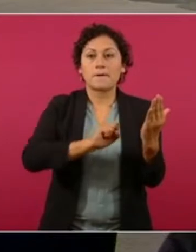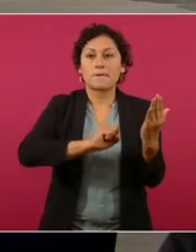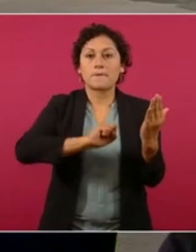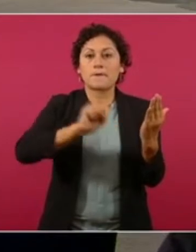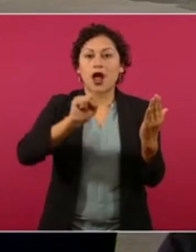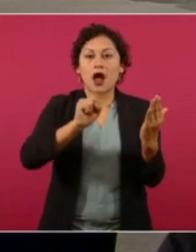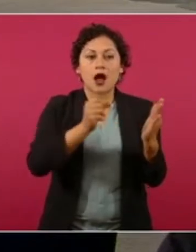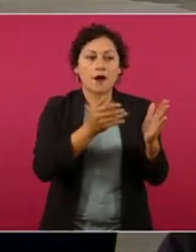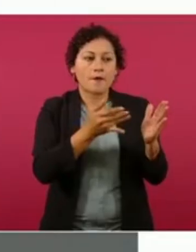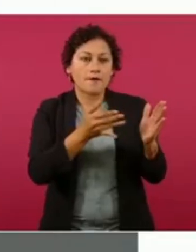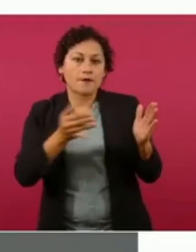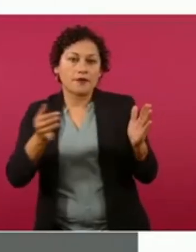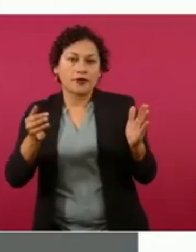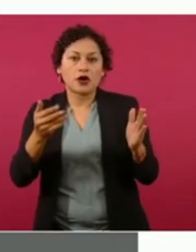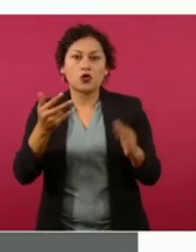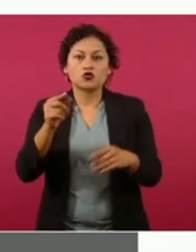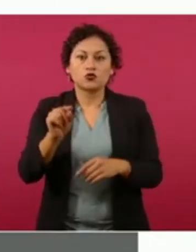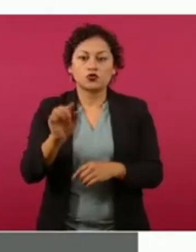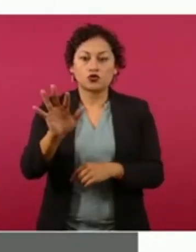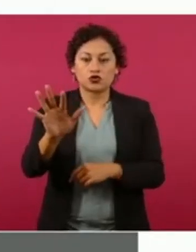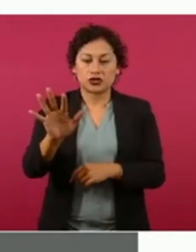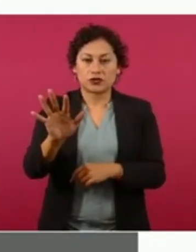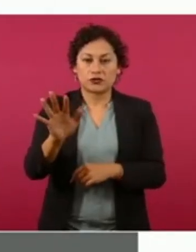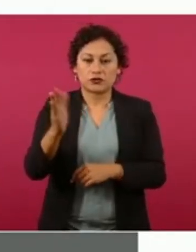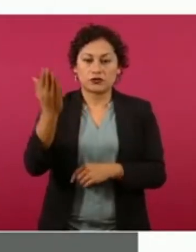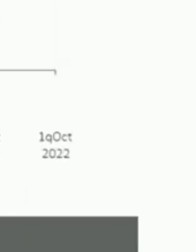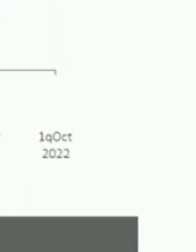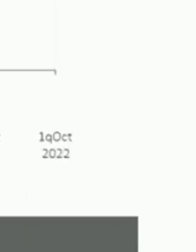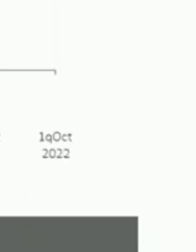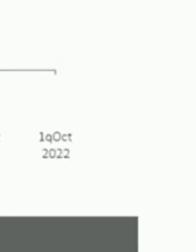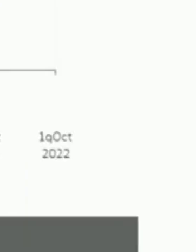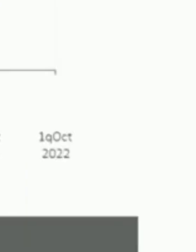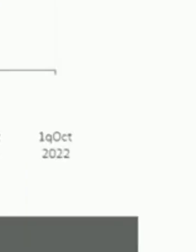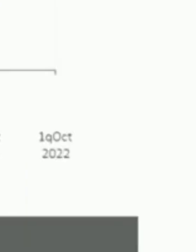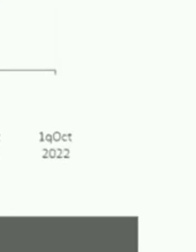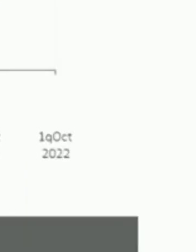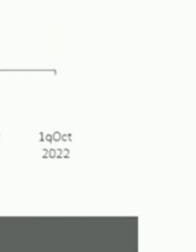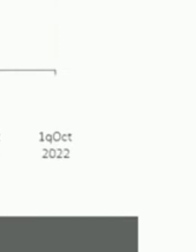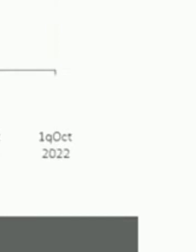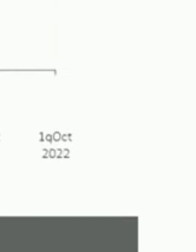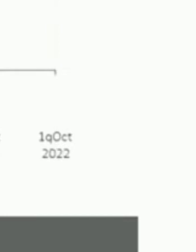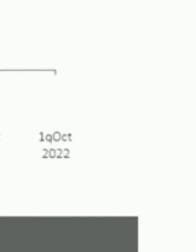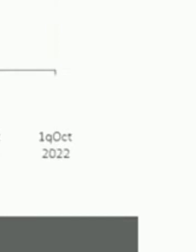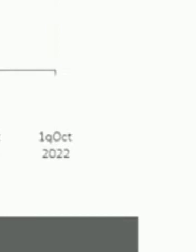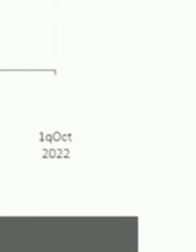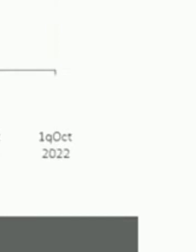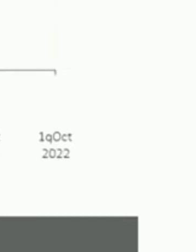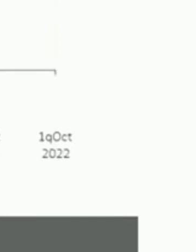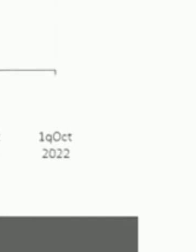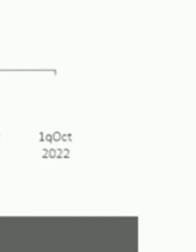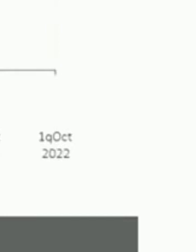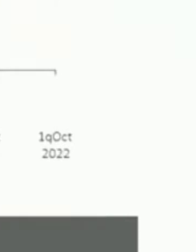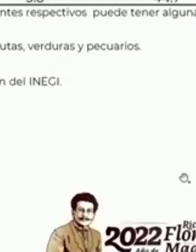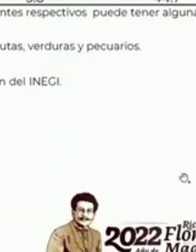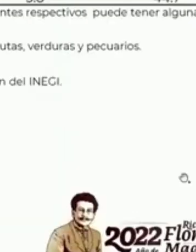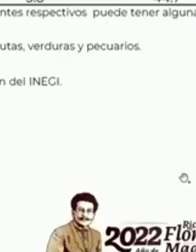8.5, estábamos en 8.8, la anualizada, es decir, va bajando.